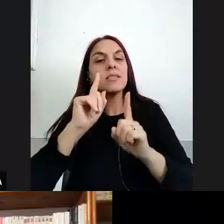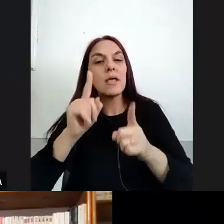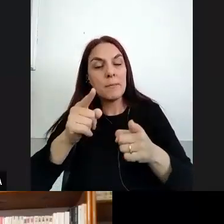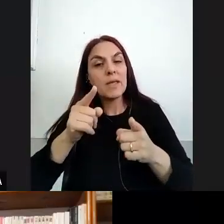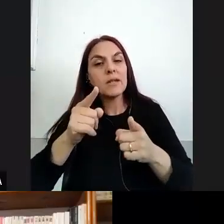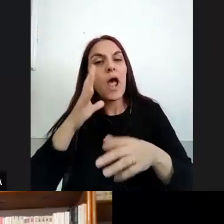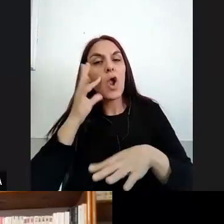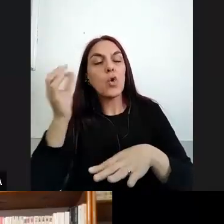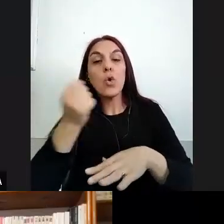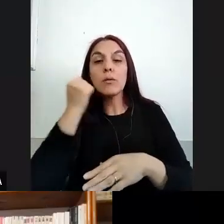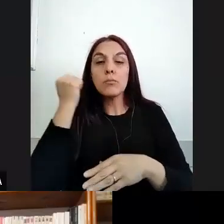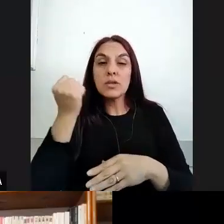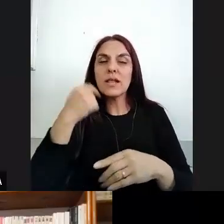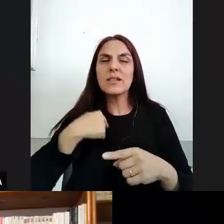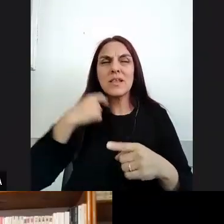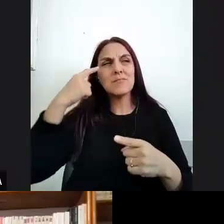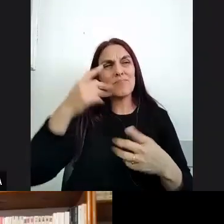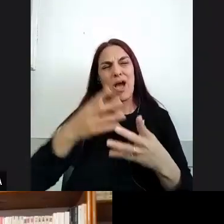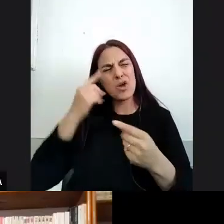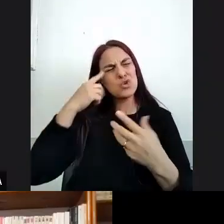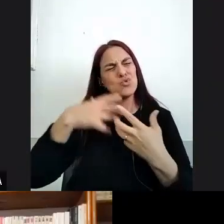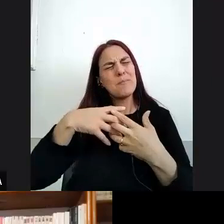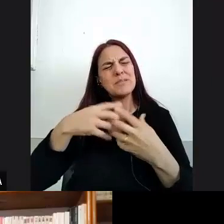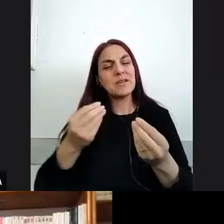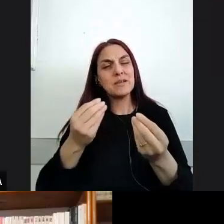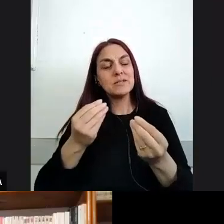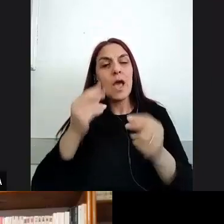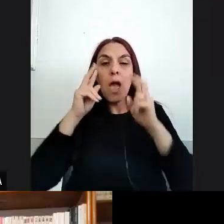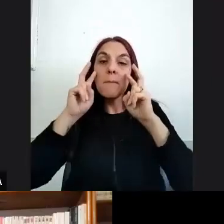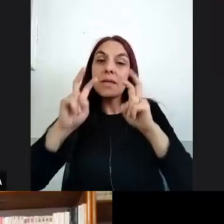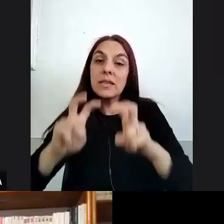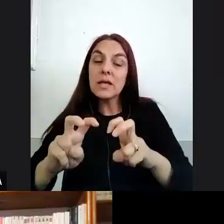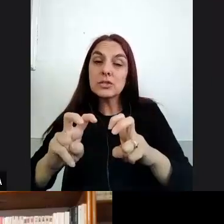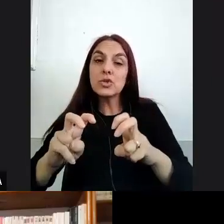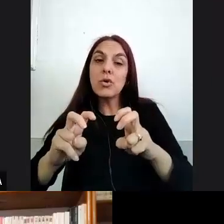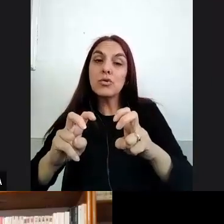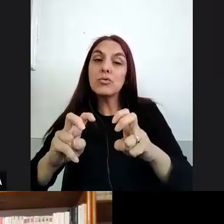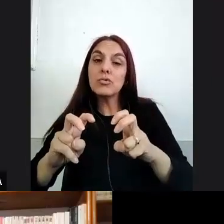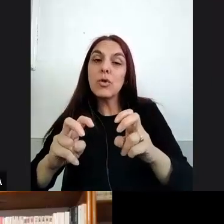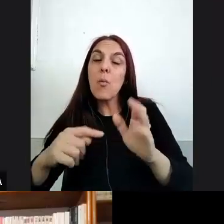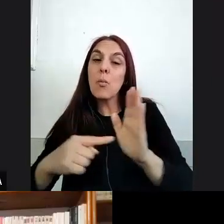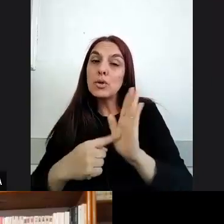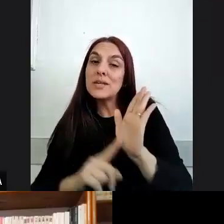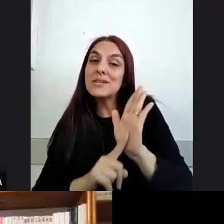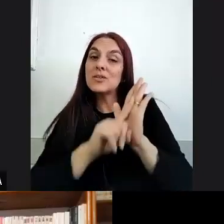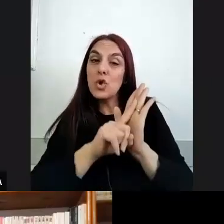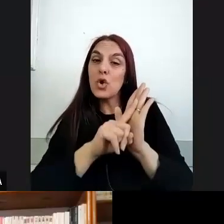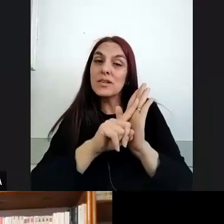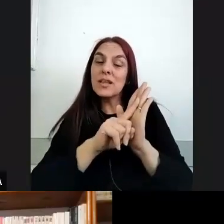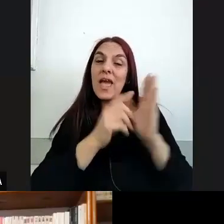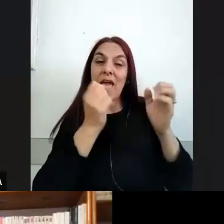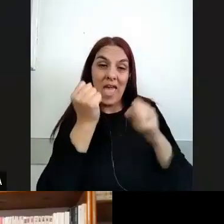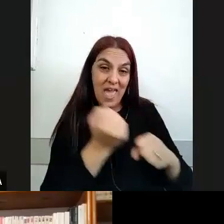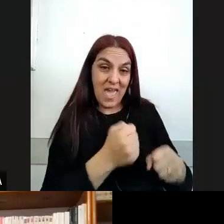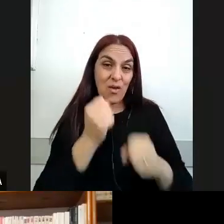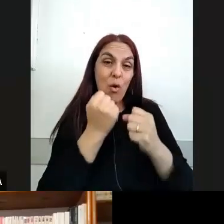también pienso me ayuda a pensar la investigación que hacemos en el norte de la provincia de Buenos Aires desde la zona de Escobar con